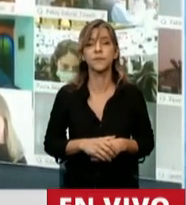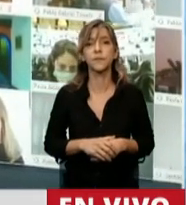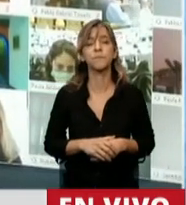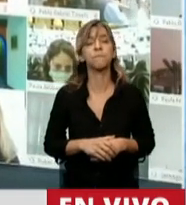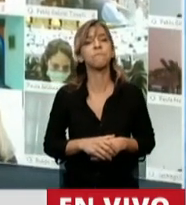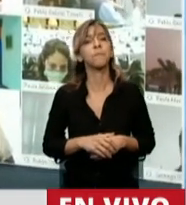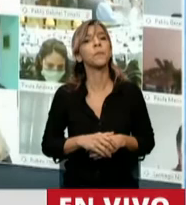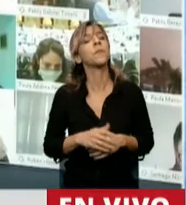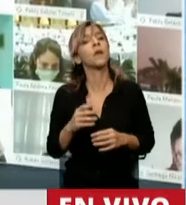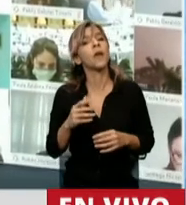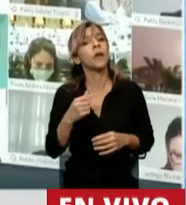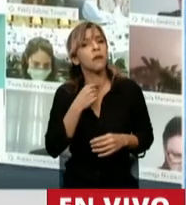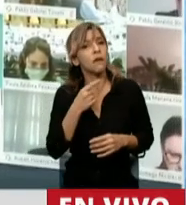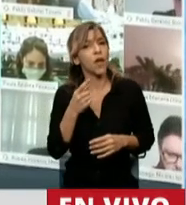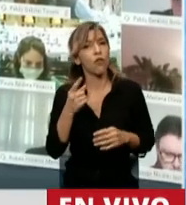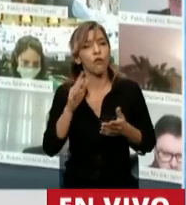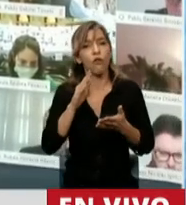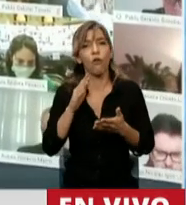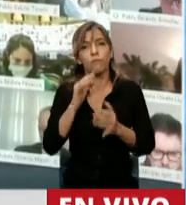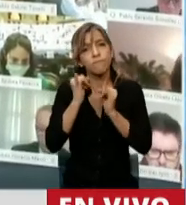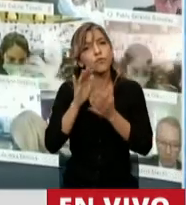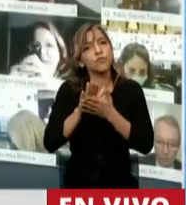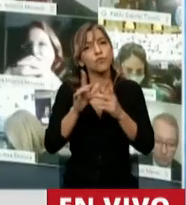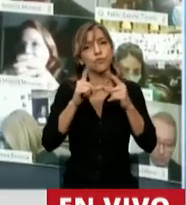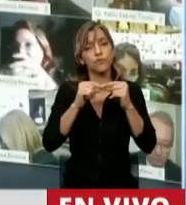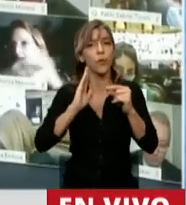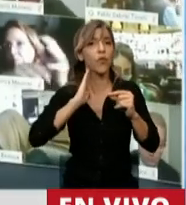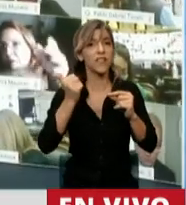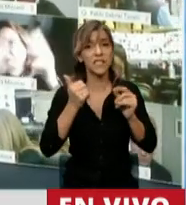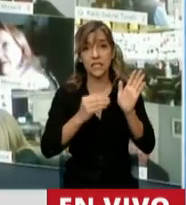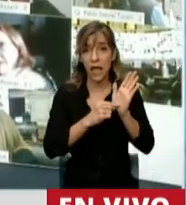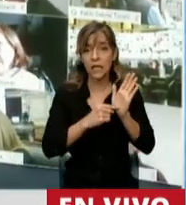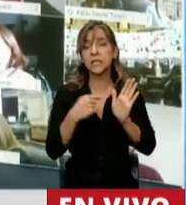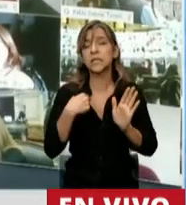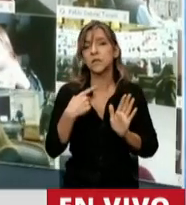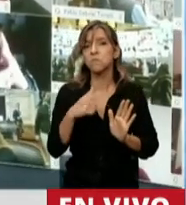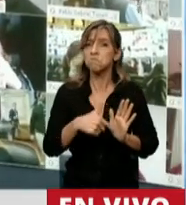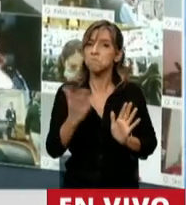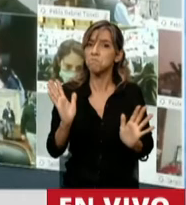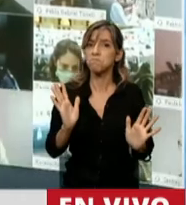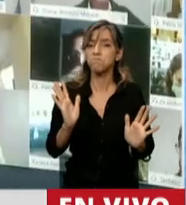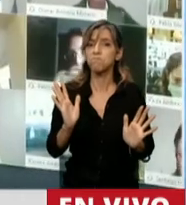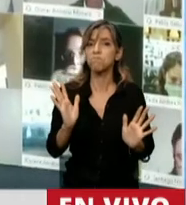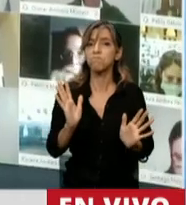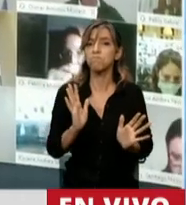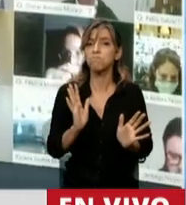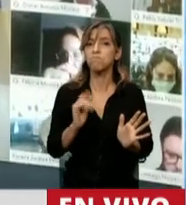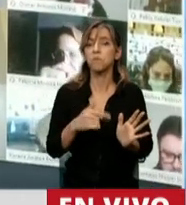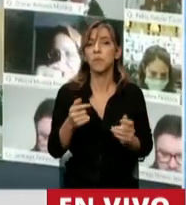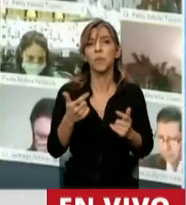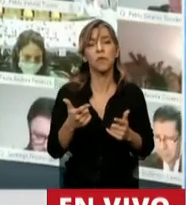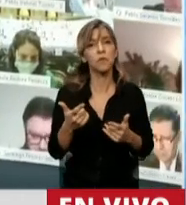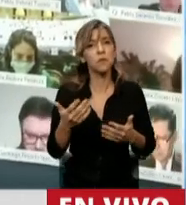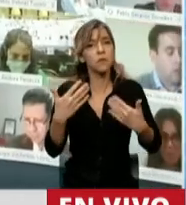16. Este artículo 16, que la verdad es que es muy novedoso. Es la posibilidad de que